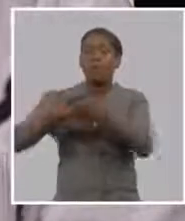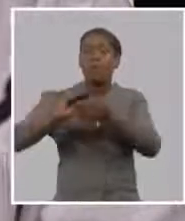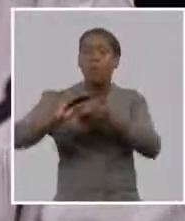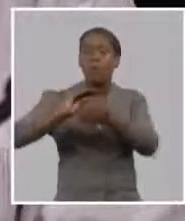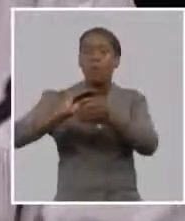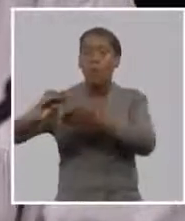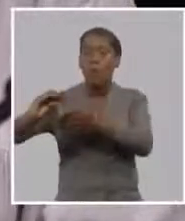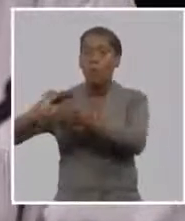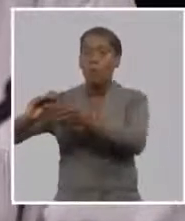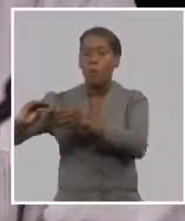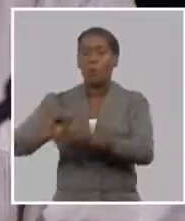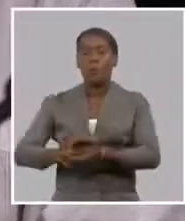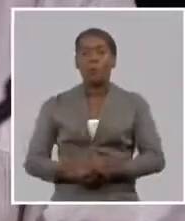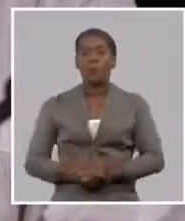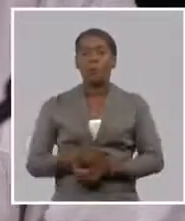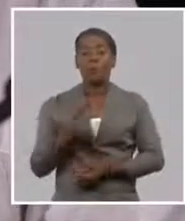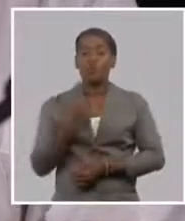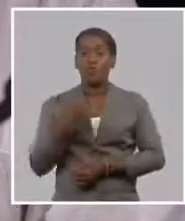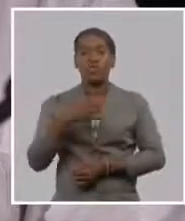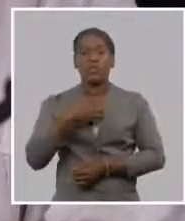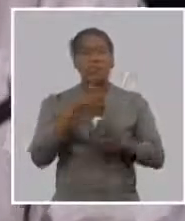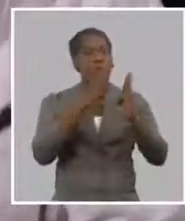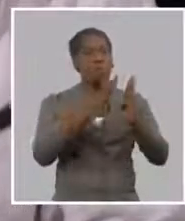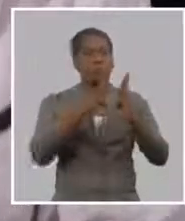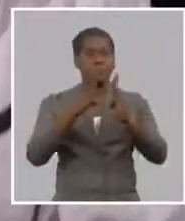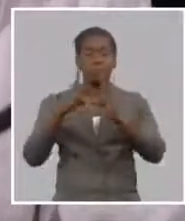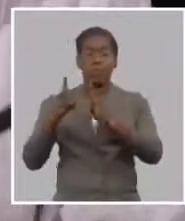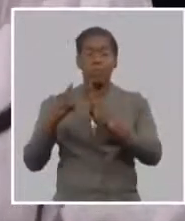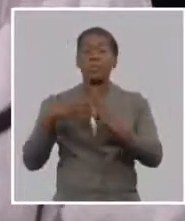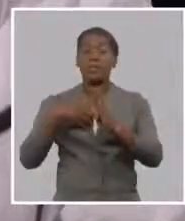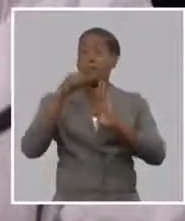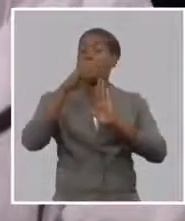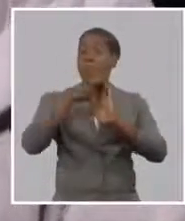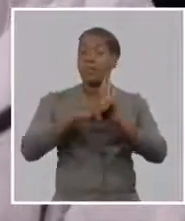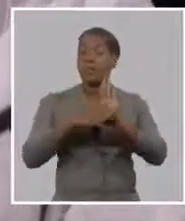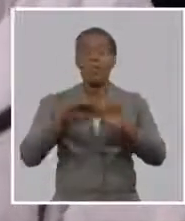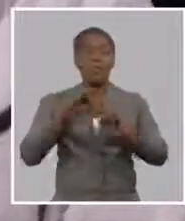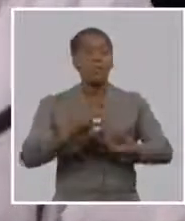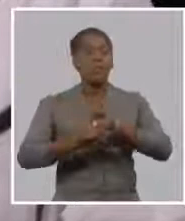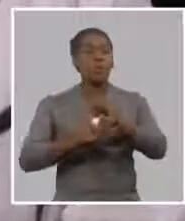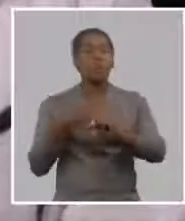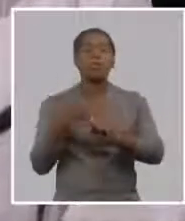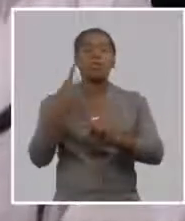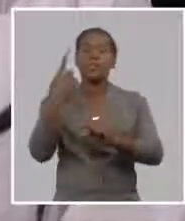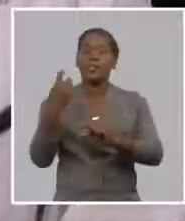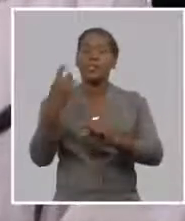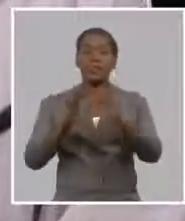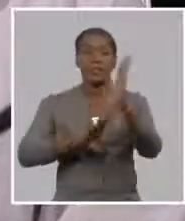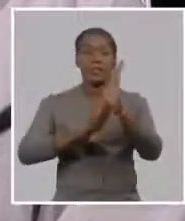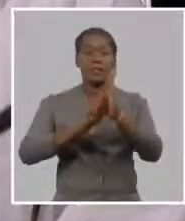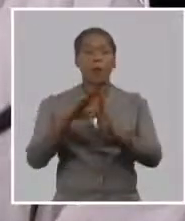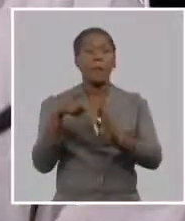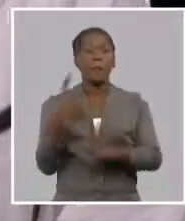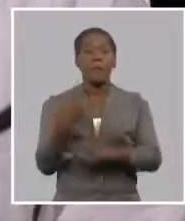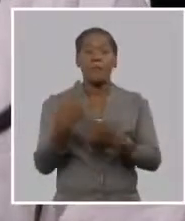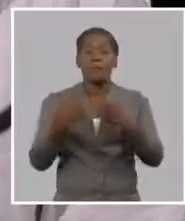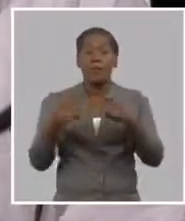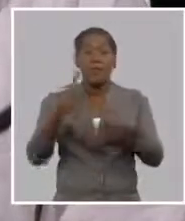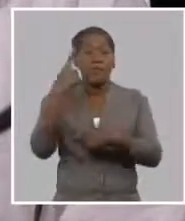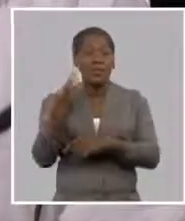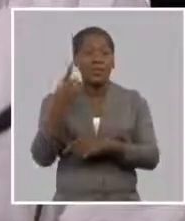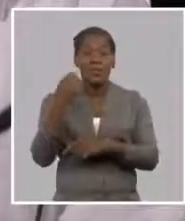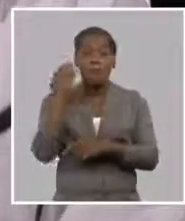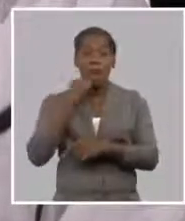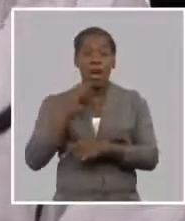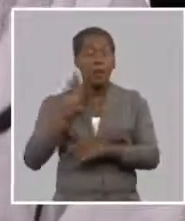tomando en función del desarrollo y bueno lograr que haya una masividad en función de que ya